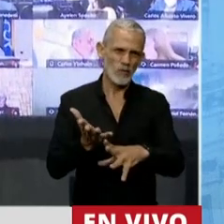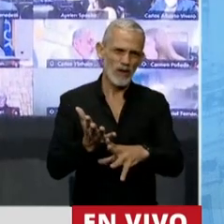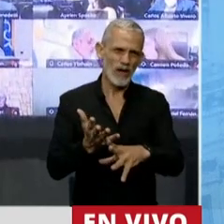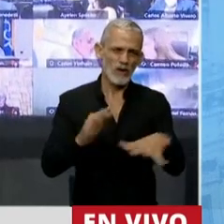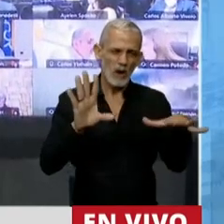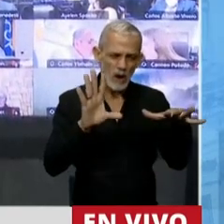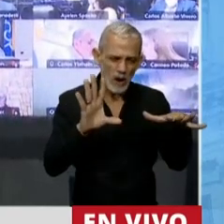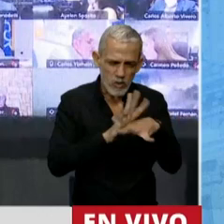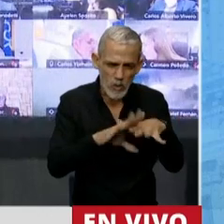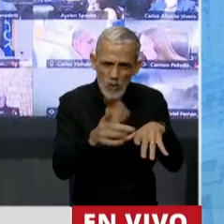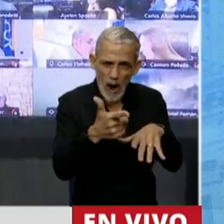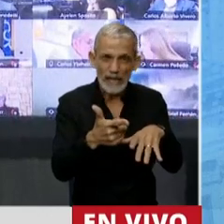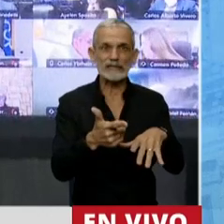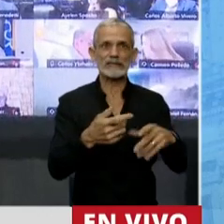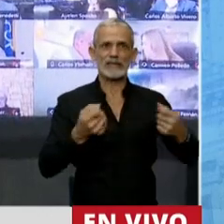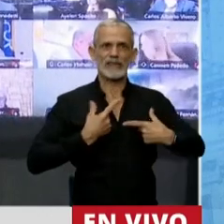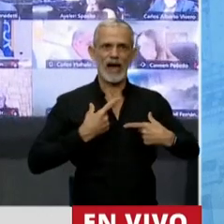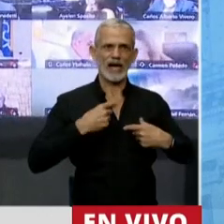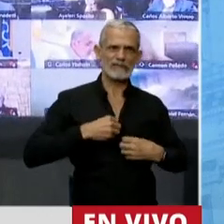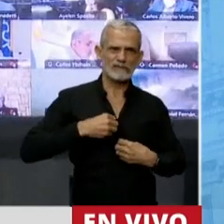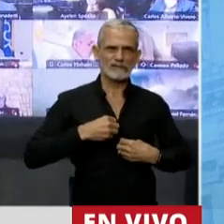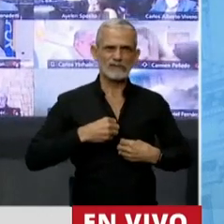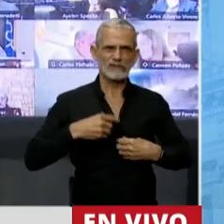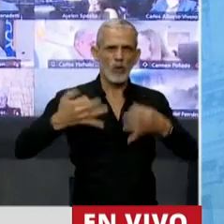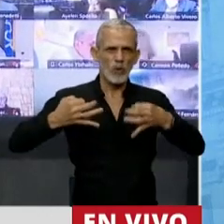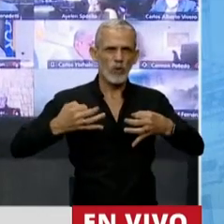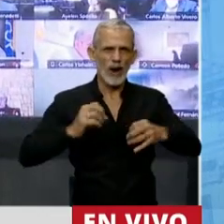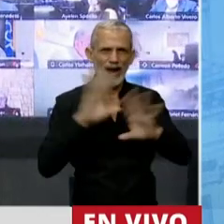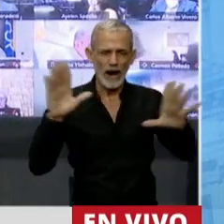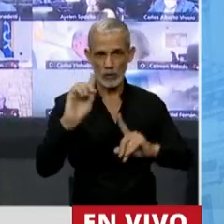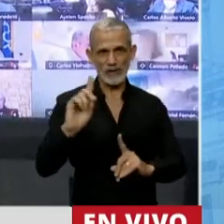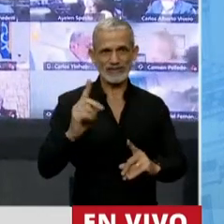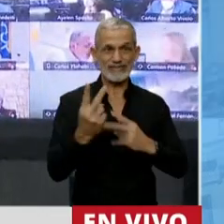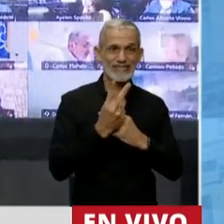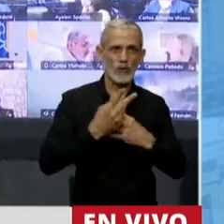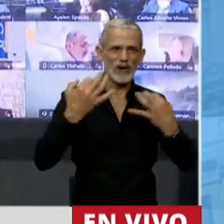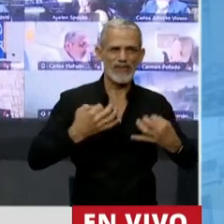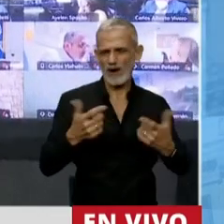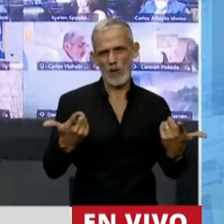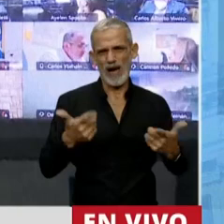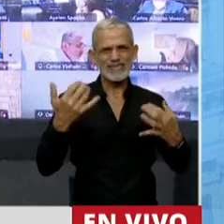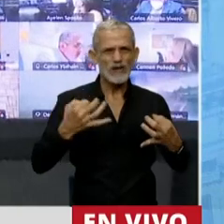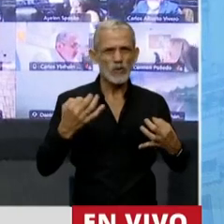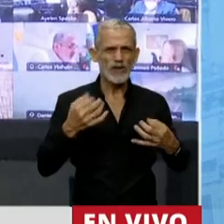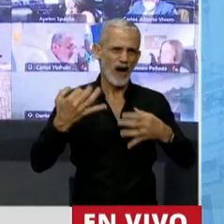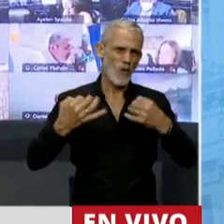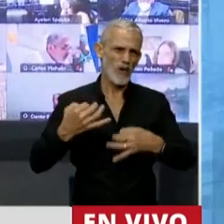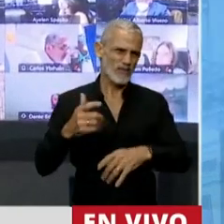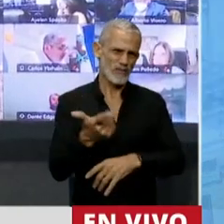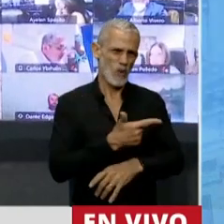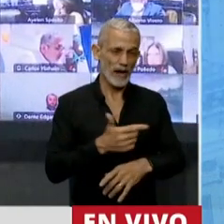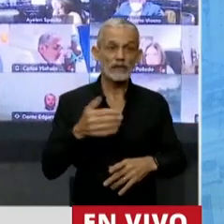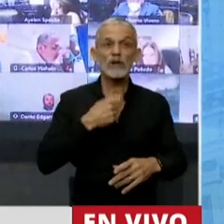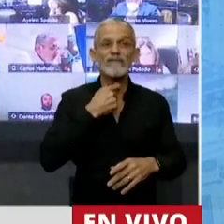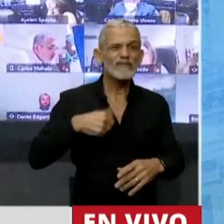imprecisión nos genera inseguridad jurídica. Y si realmente perseguimos el objetivo, como les decía, de